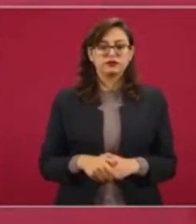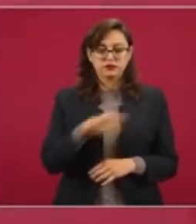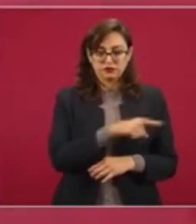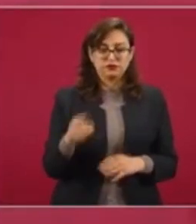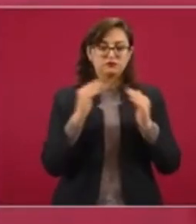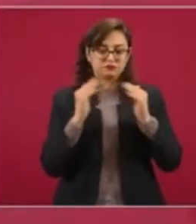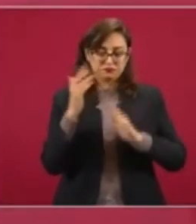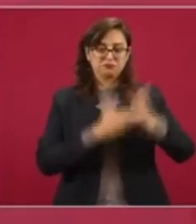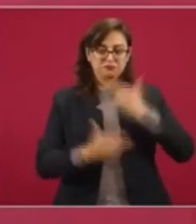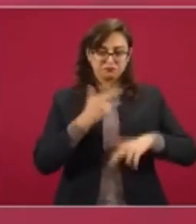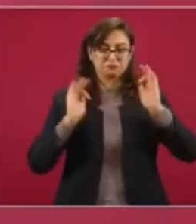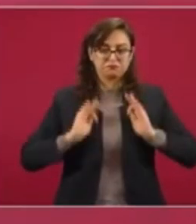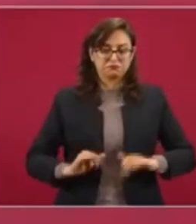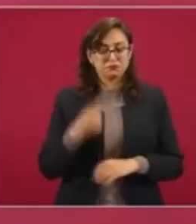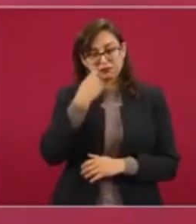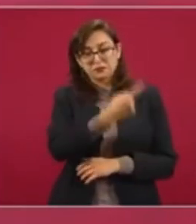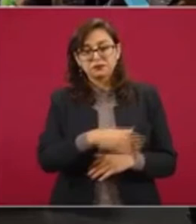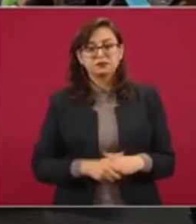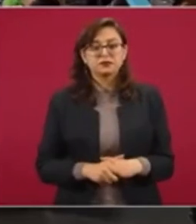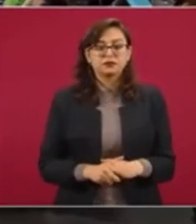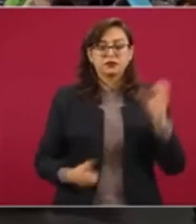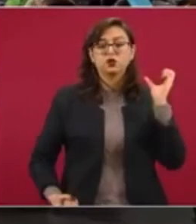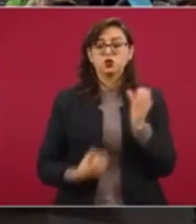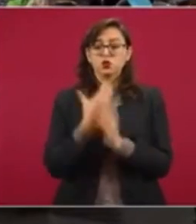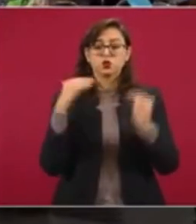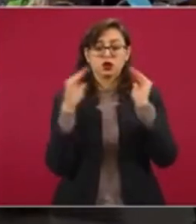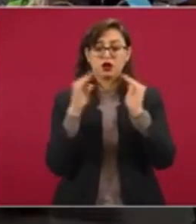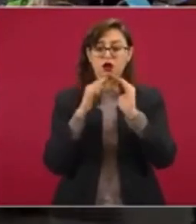de sus casas. Este es un albergue nuevo